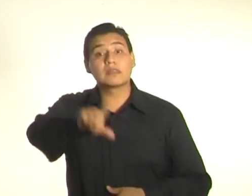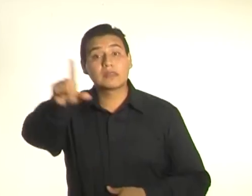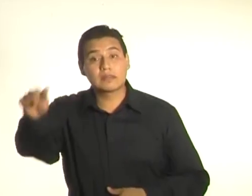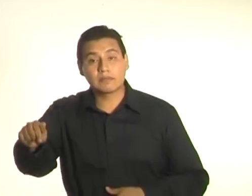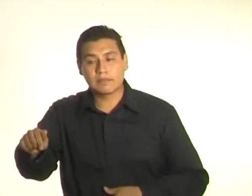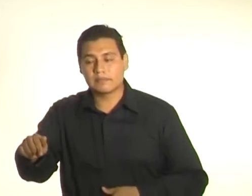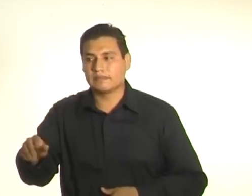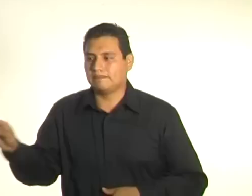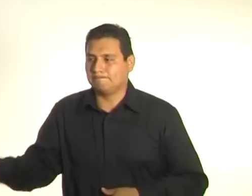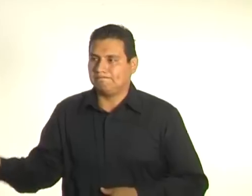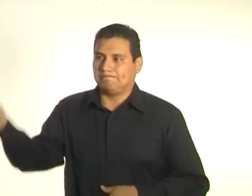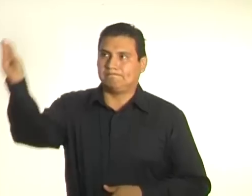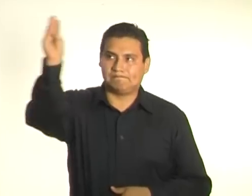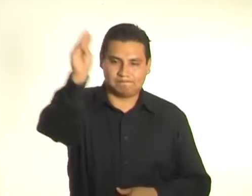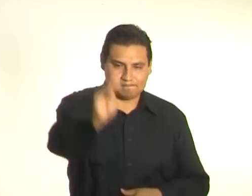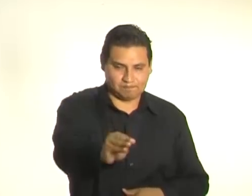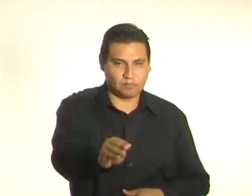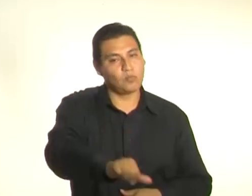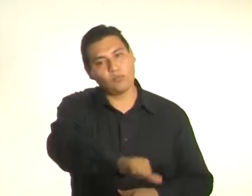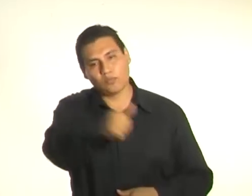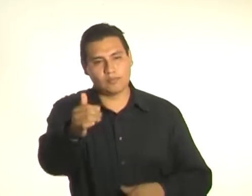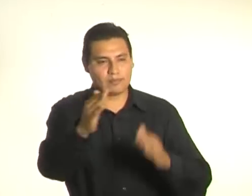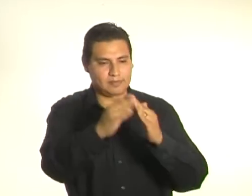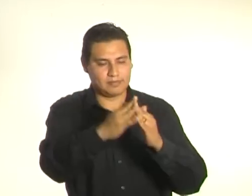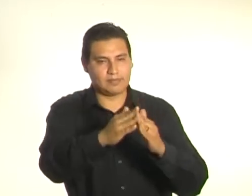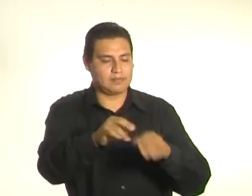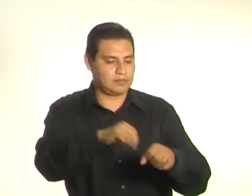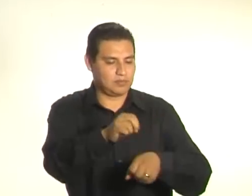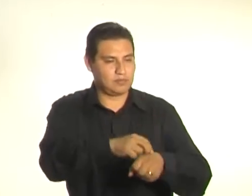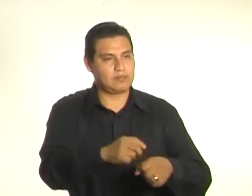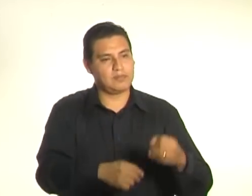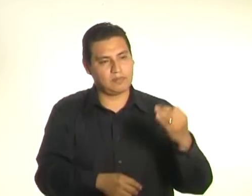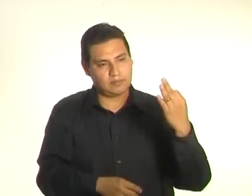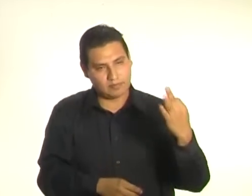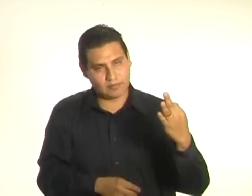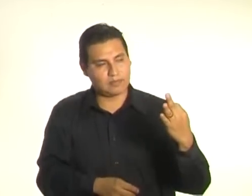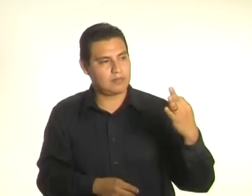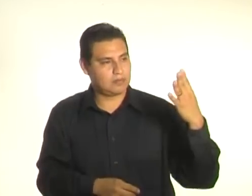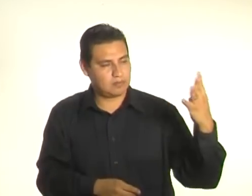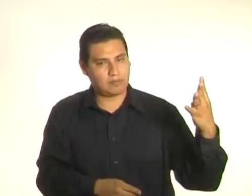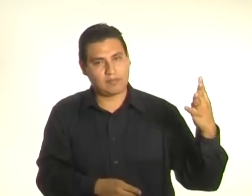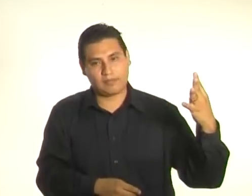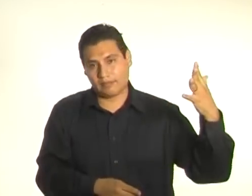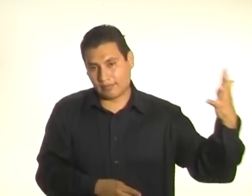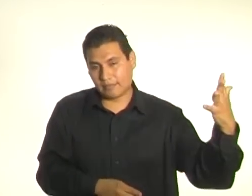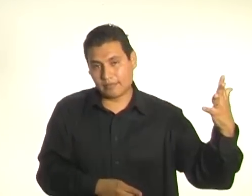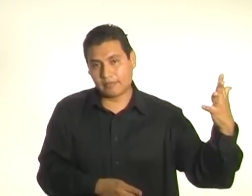tres, cuatro, cinco y seis de la misma plaza.